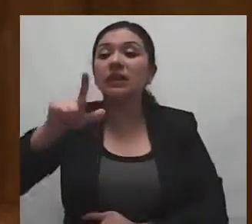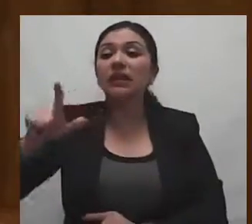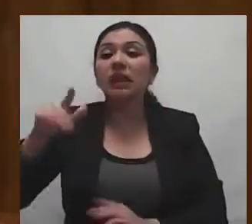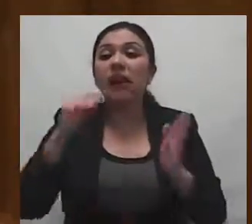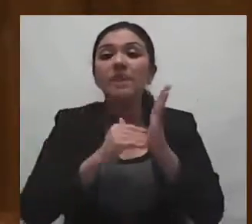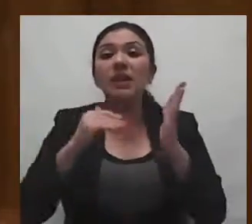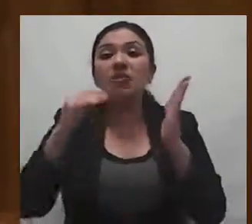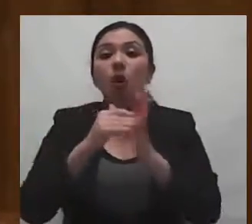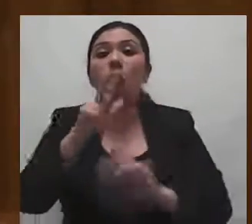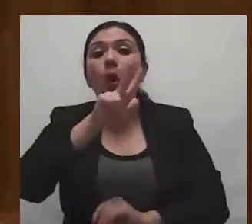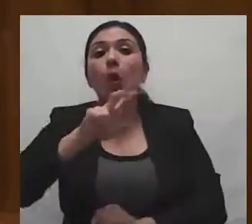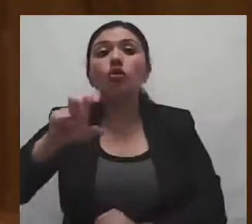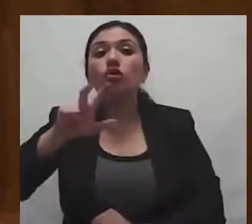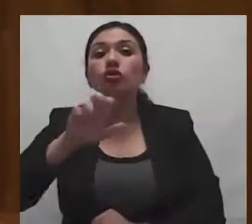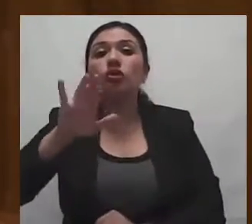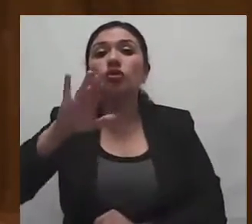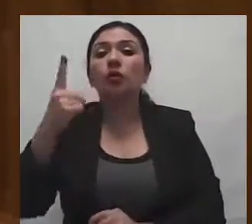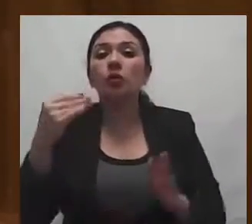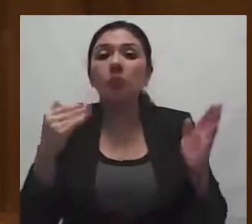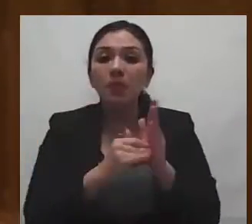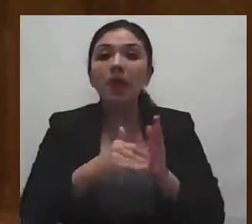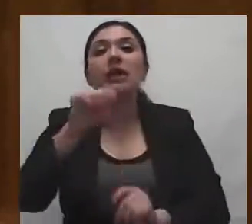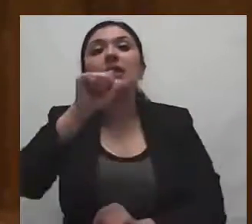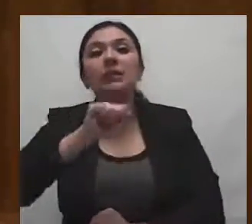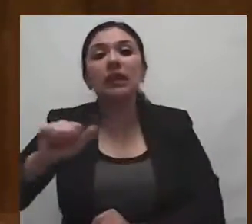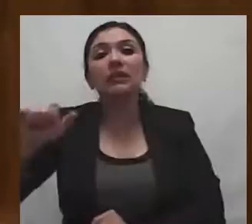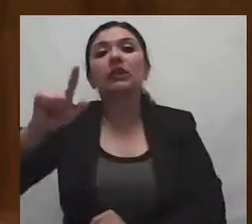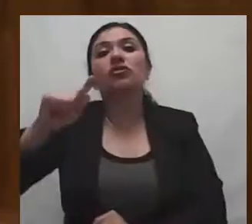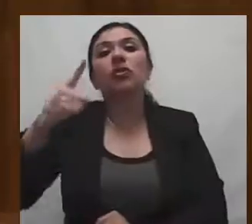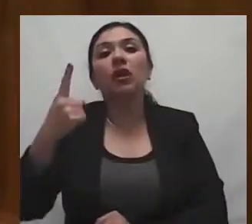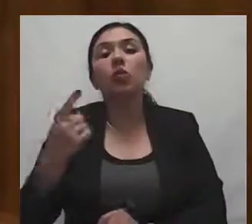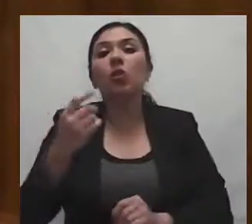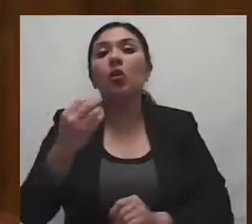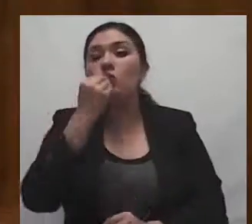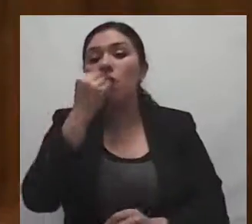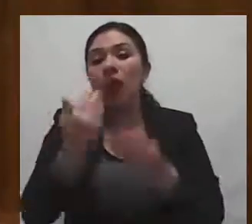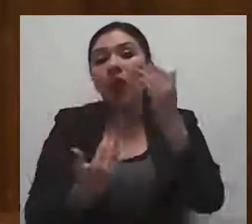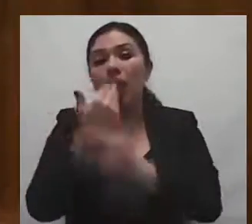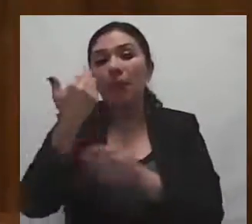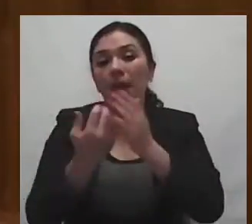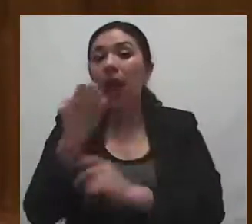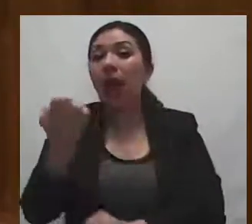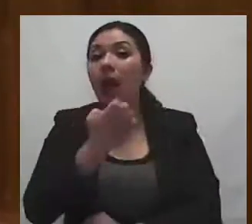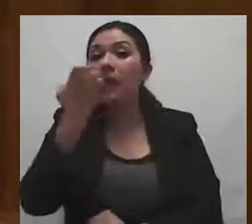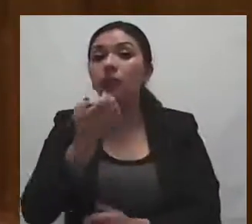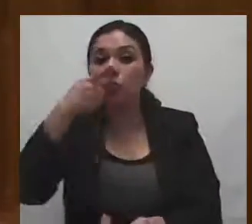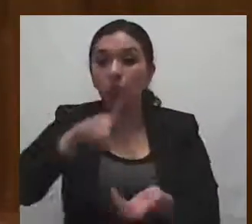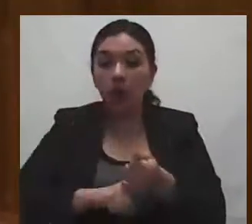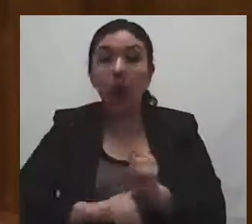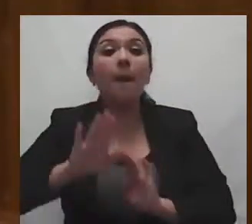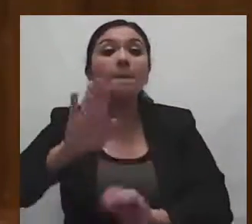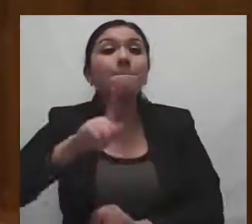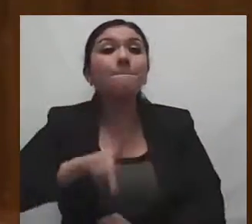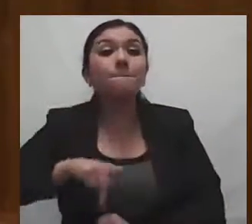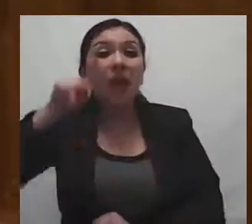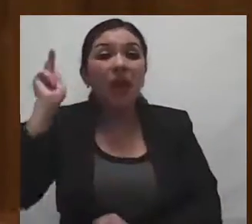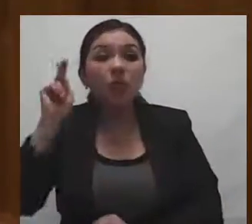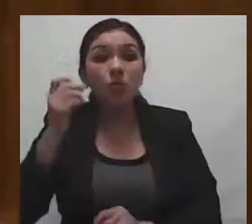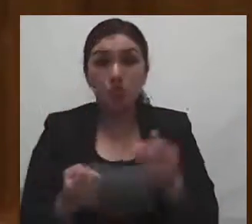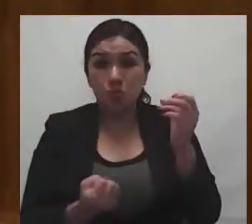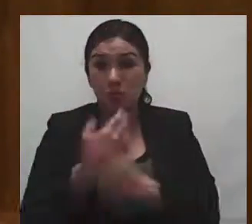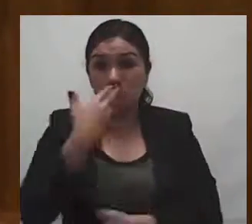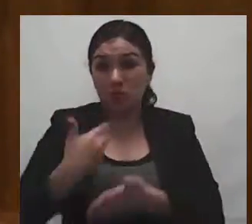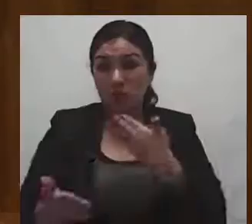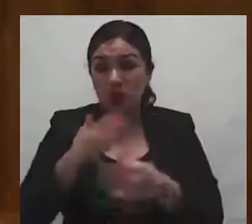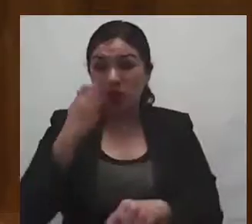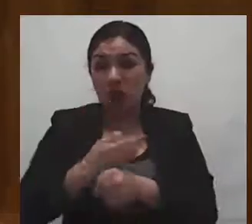850 mil 671 desayunos escolares. Sin embargo, la nueva modalidad de educación